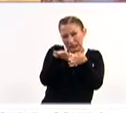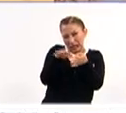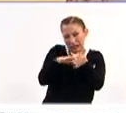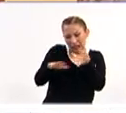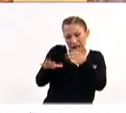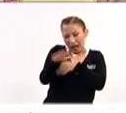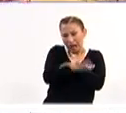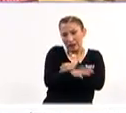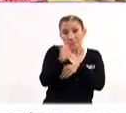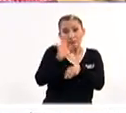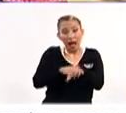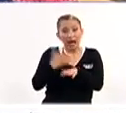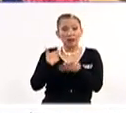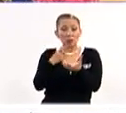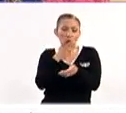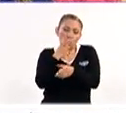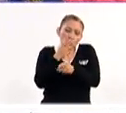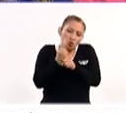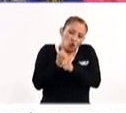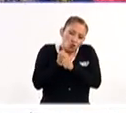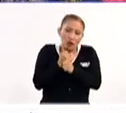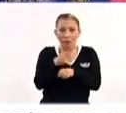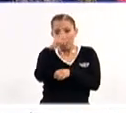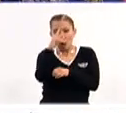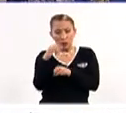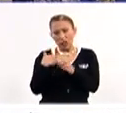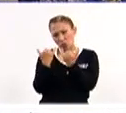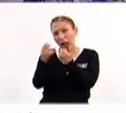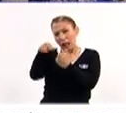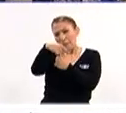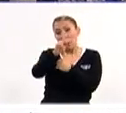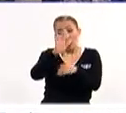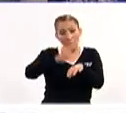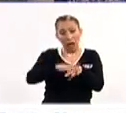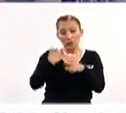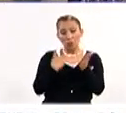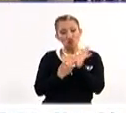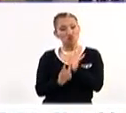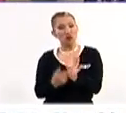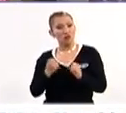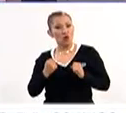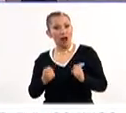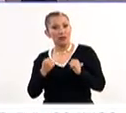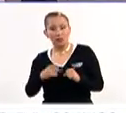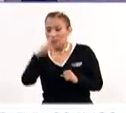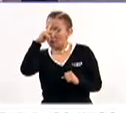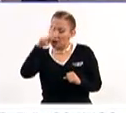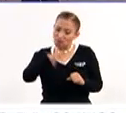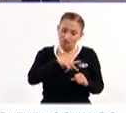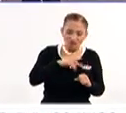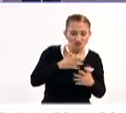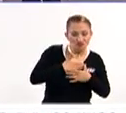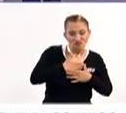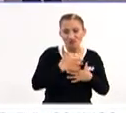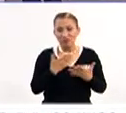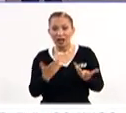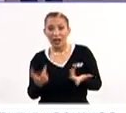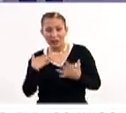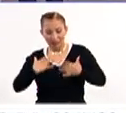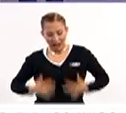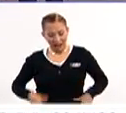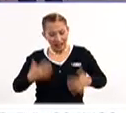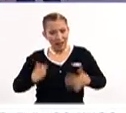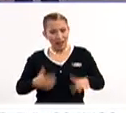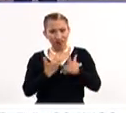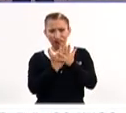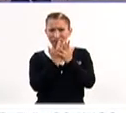que de alguna manera es la parte más patriota. No digo que el resto no, pero bueno, es en donde se dan manifestaciones muy fuertes de México. Entonces llegas a ver trajes